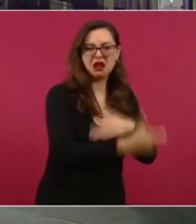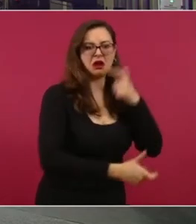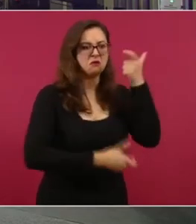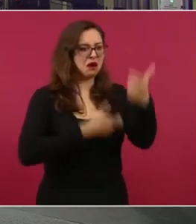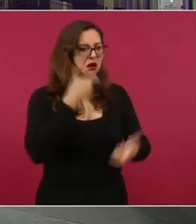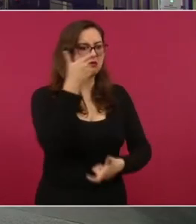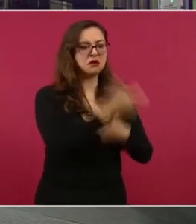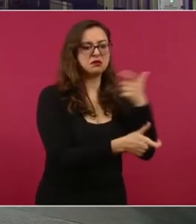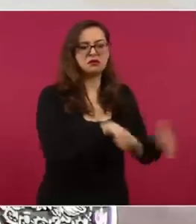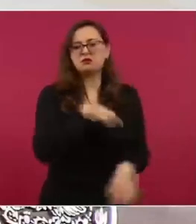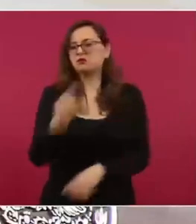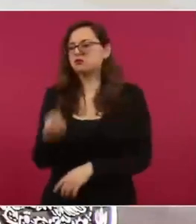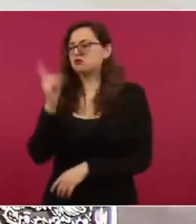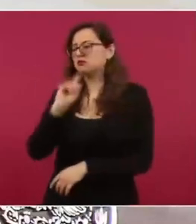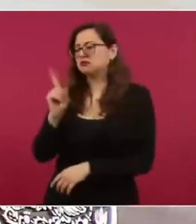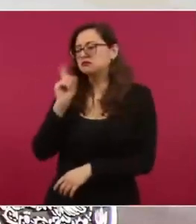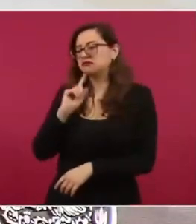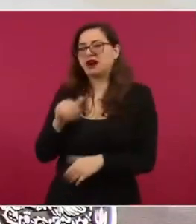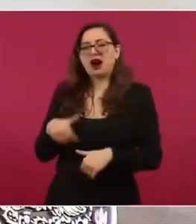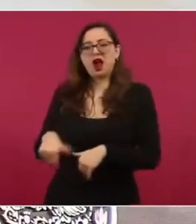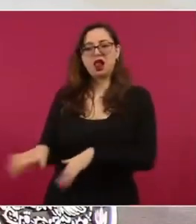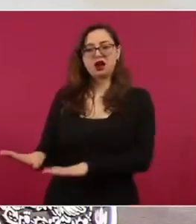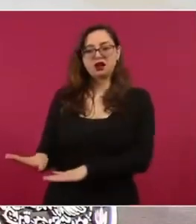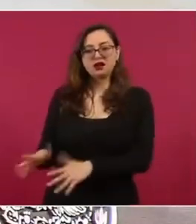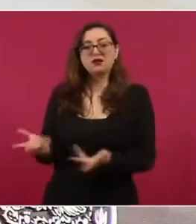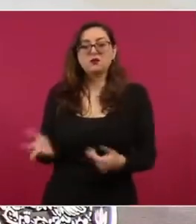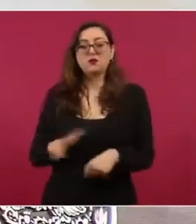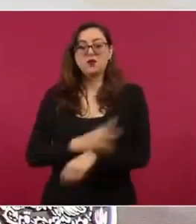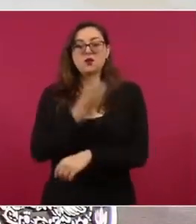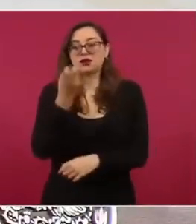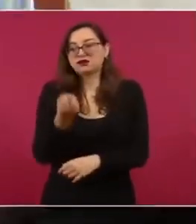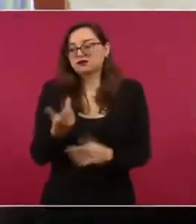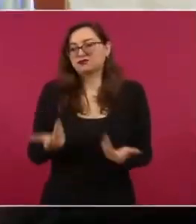tienen ejemplos de salarios de una mujer y un hombre.